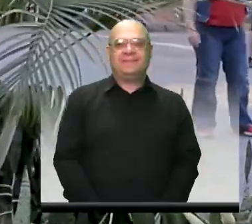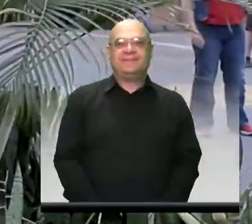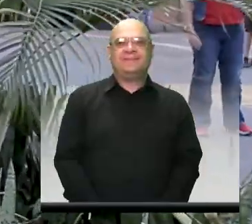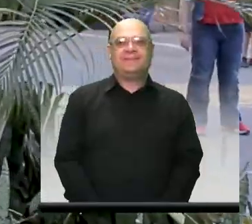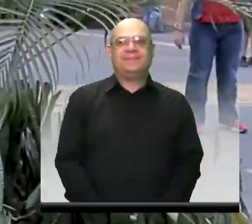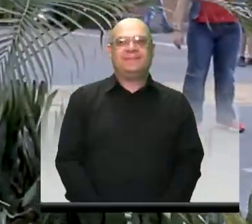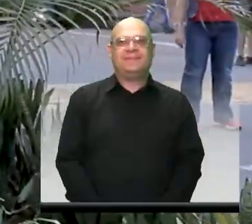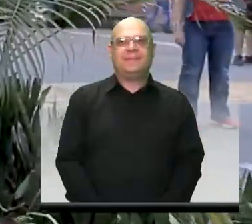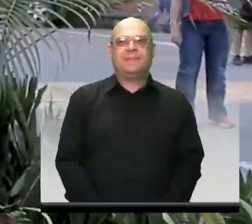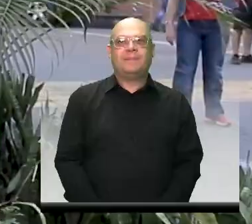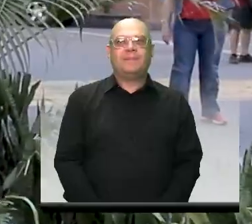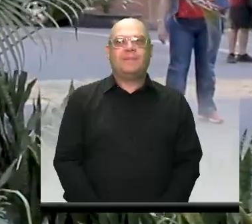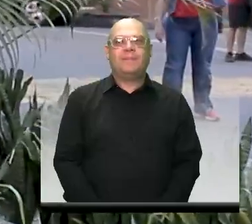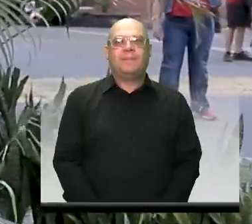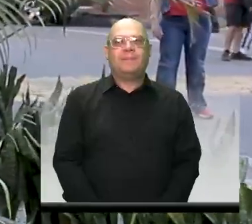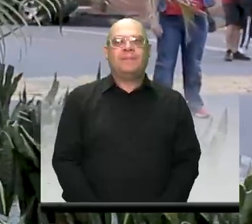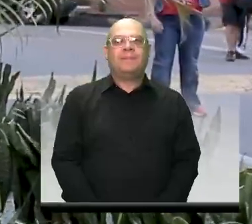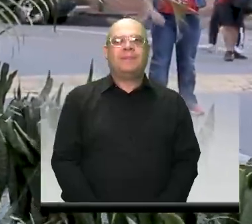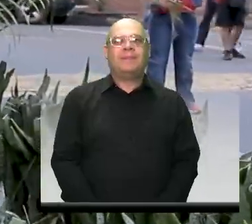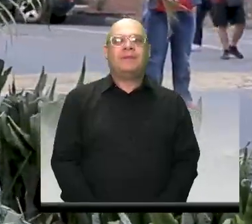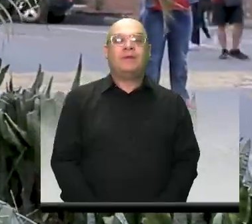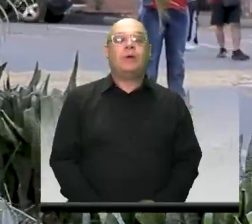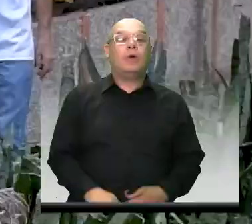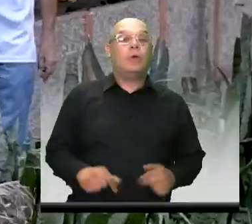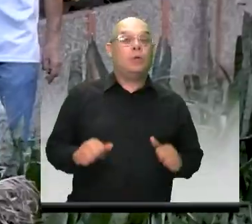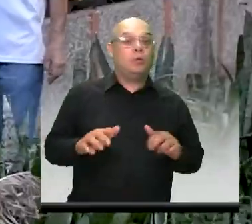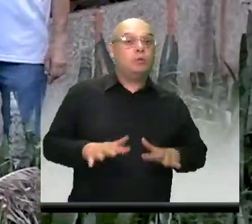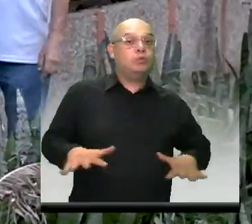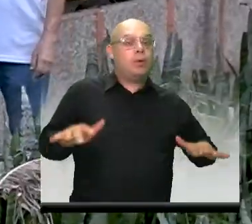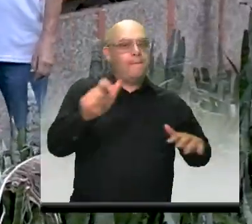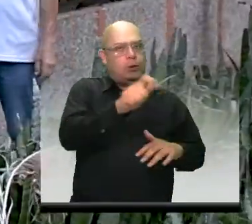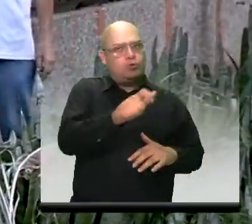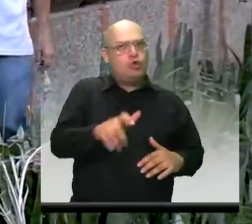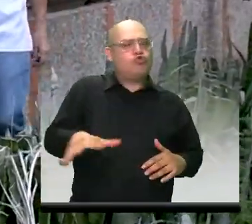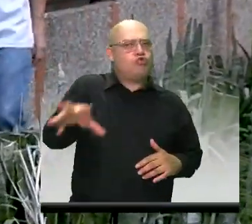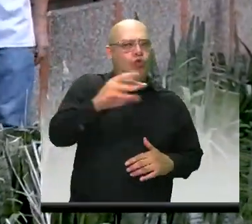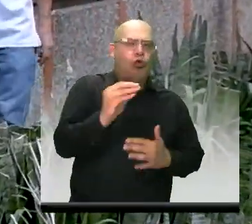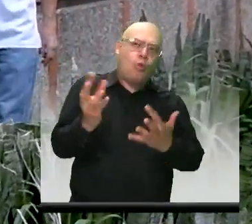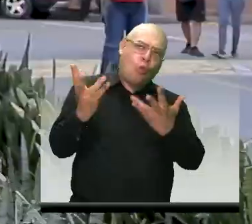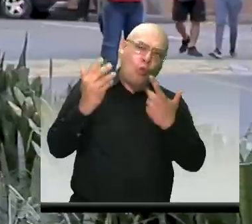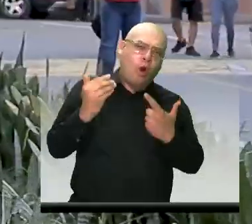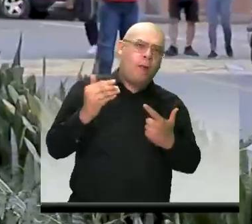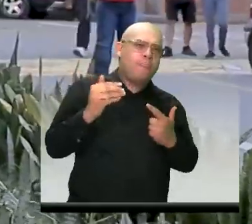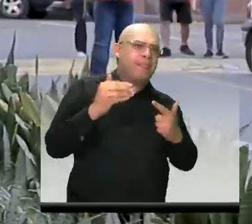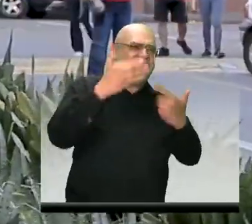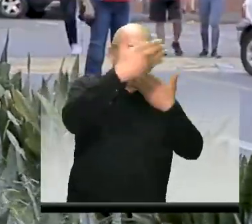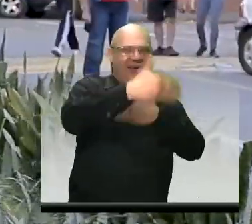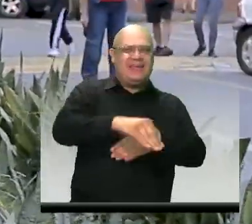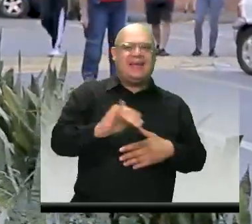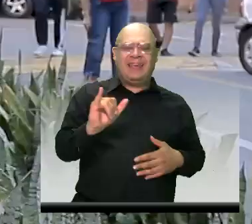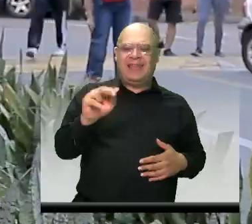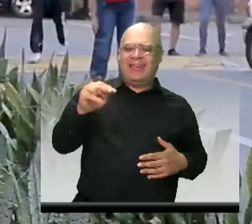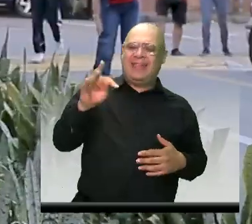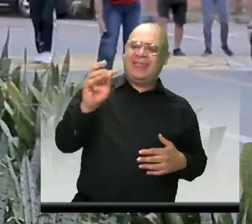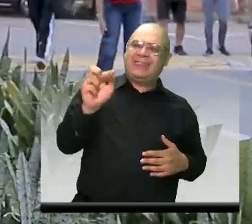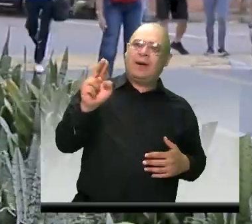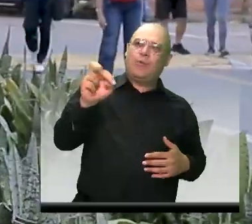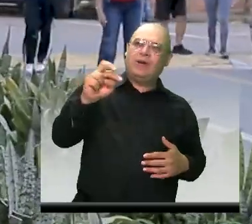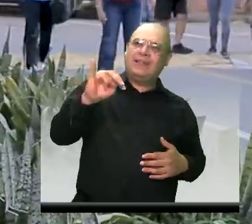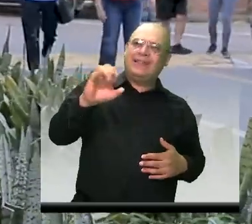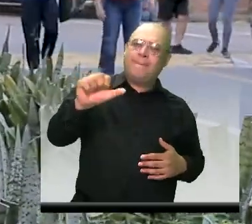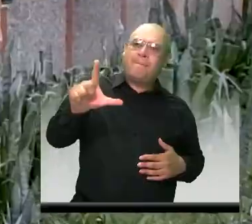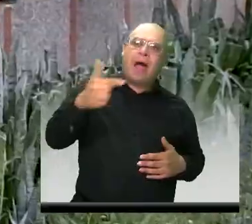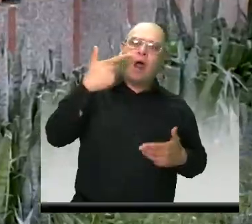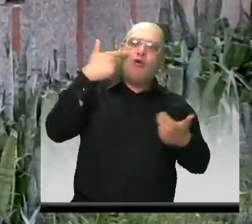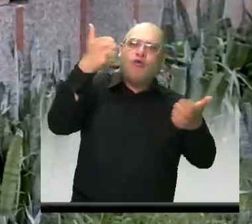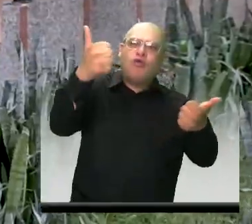Alcalde, son geniales esos espacios. La comunidad nos cuenta, la Intermunicipal quedó espectacular para que la disfruten. Es un gran complejo